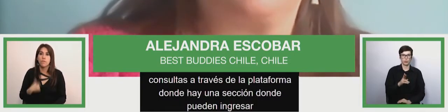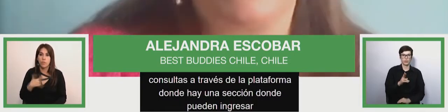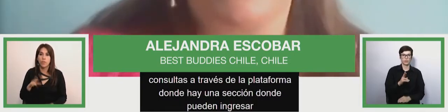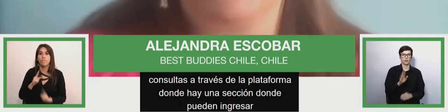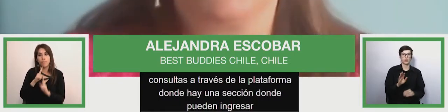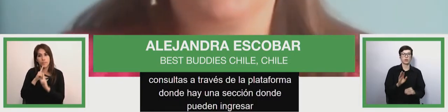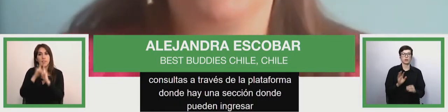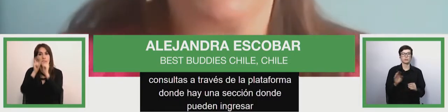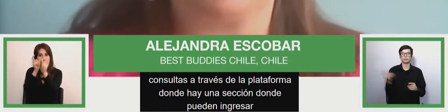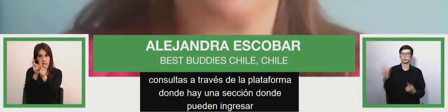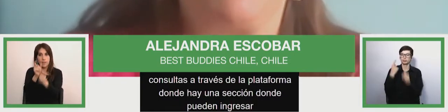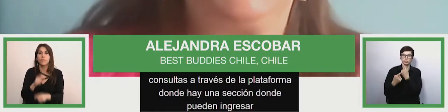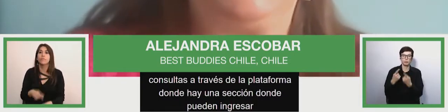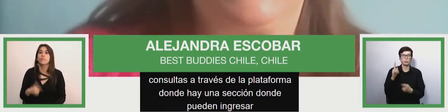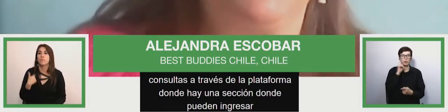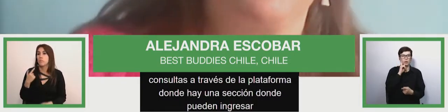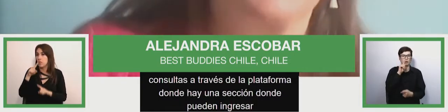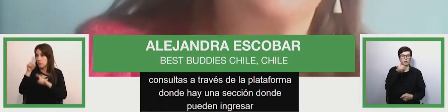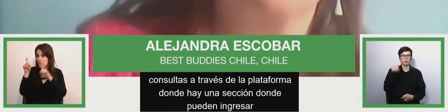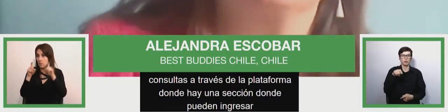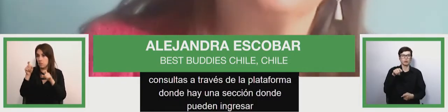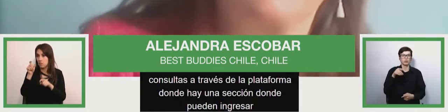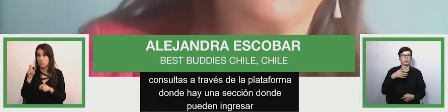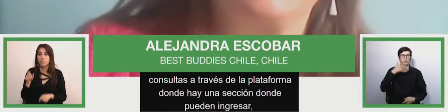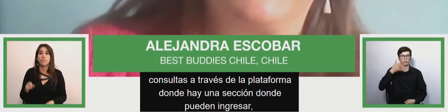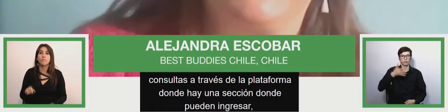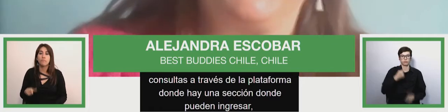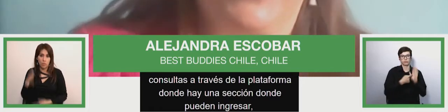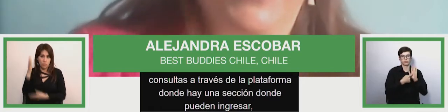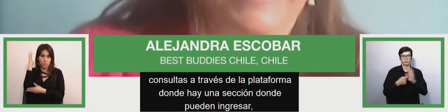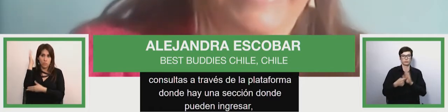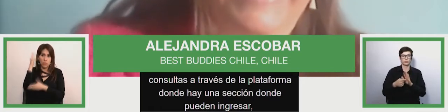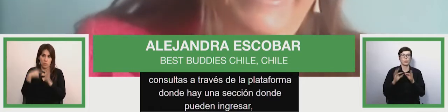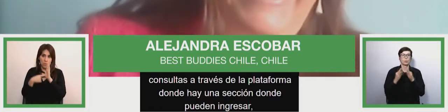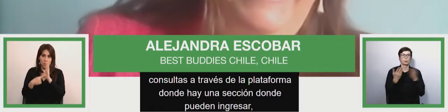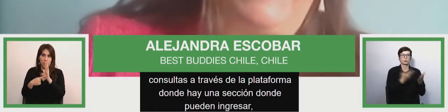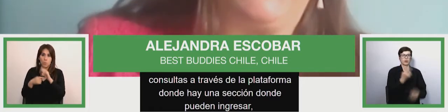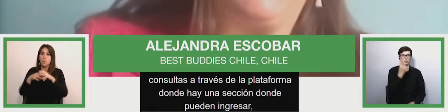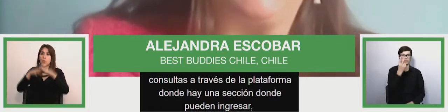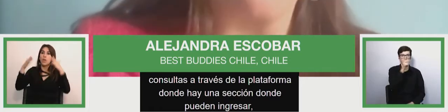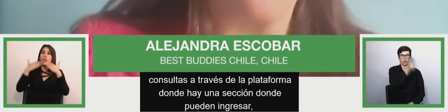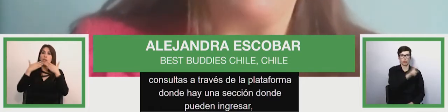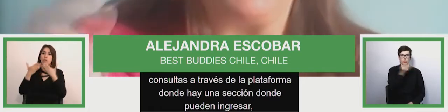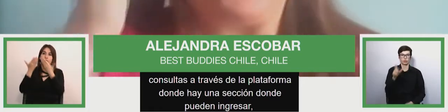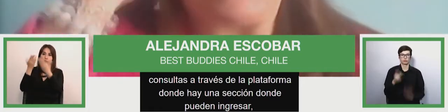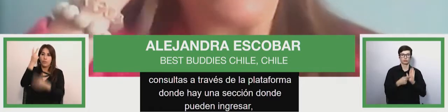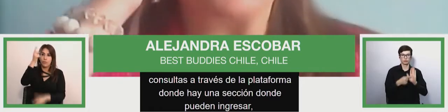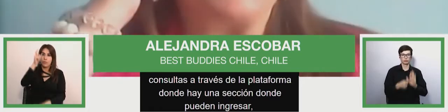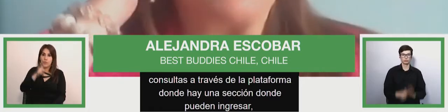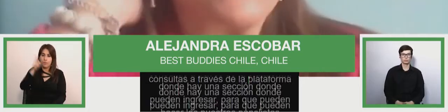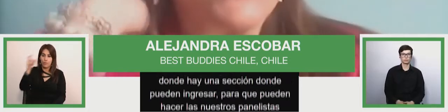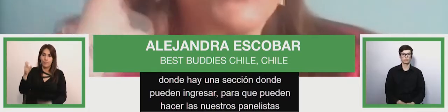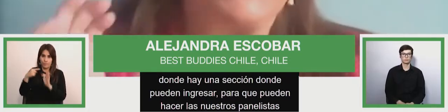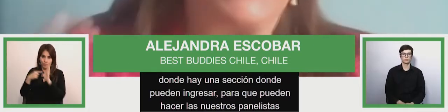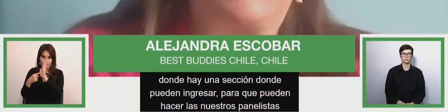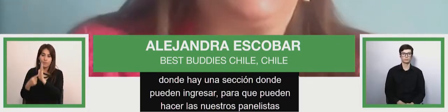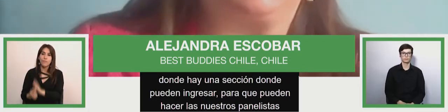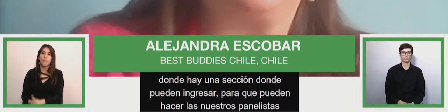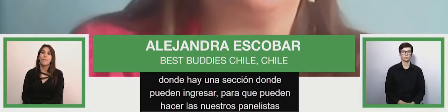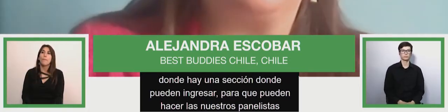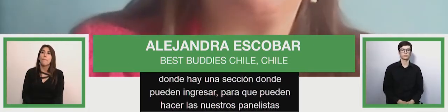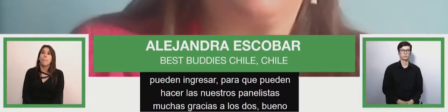hacerlas a nuestros panelistas muchísimas gracias a los dos bueno a continuación